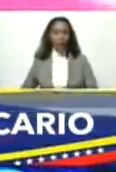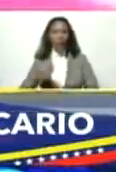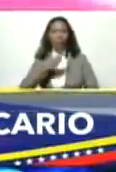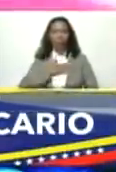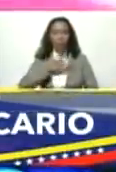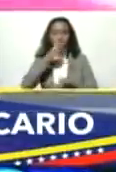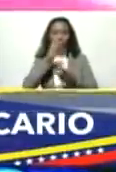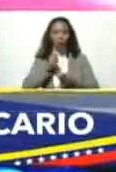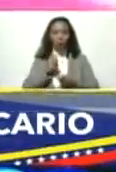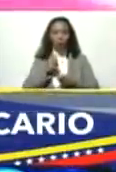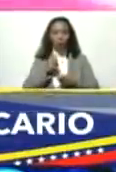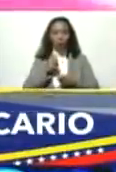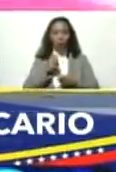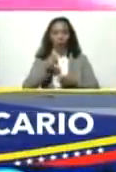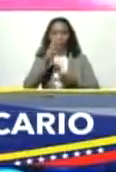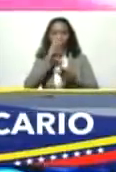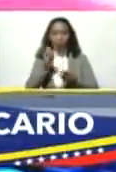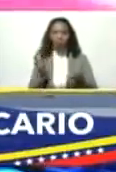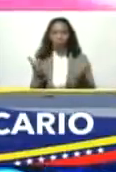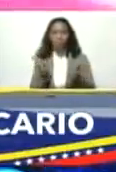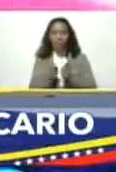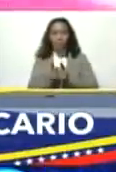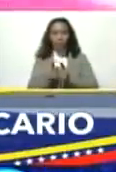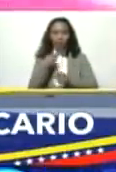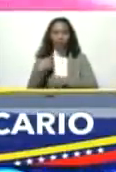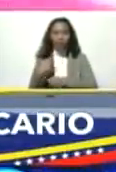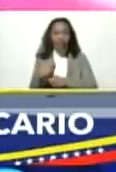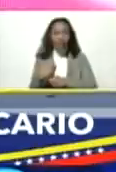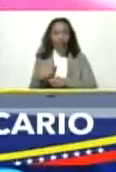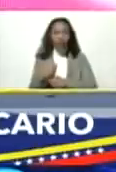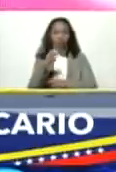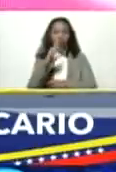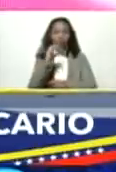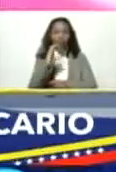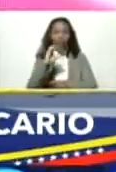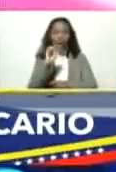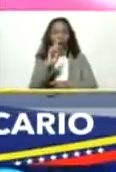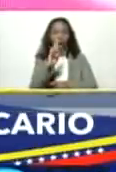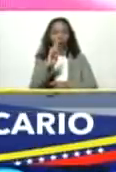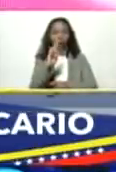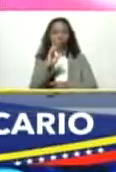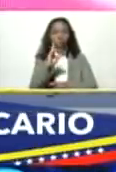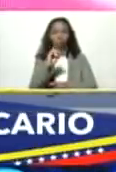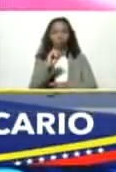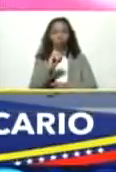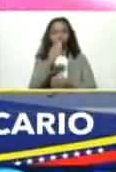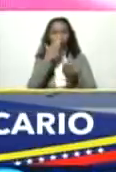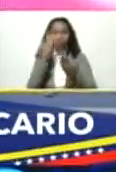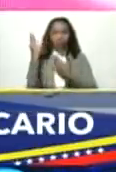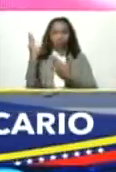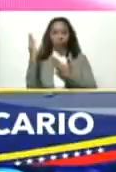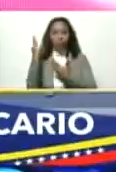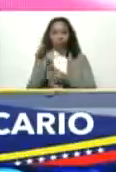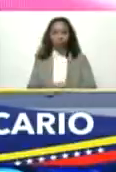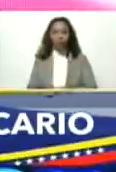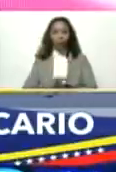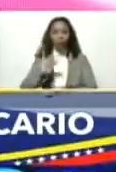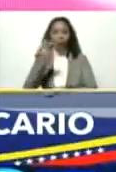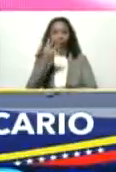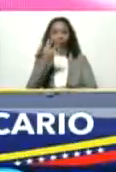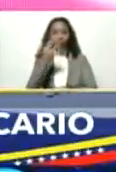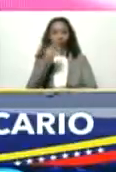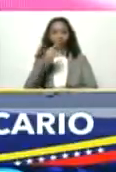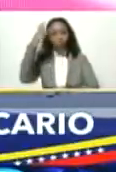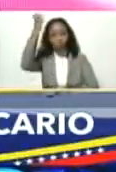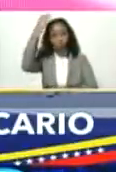Banco Microfinanciero Ricardo Cuarto como un rey Ricardo Cuarto Montilla